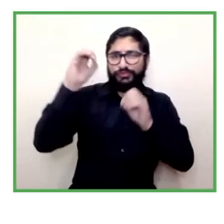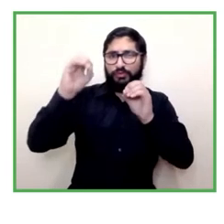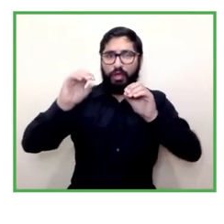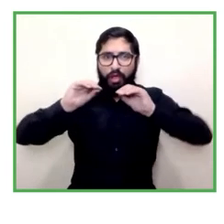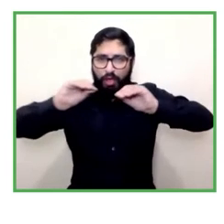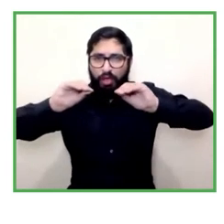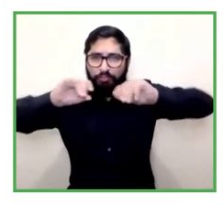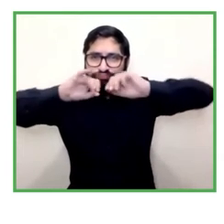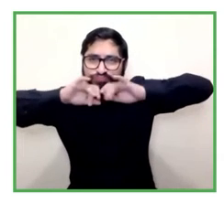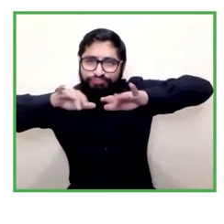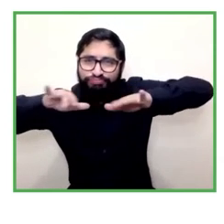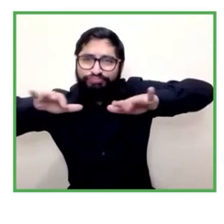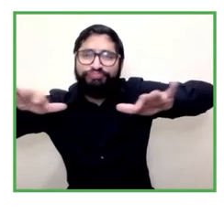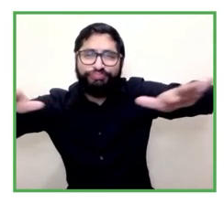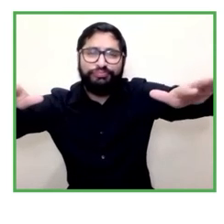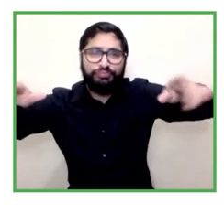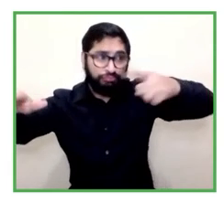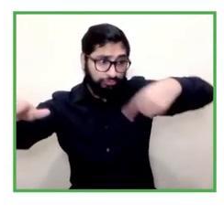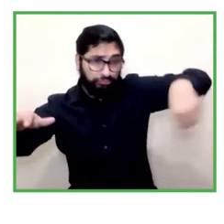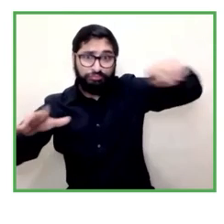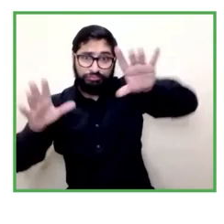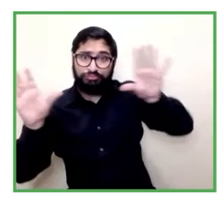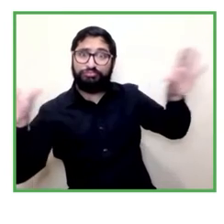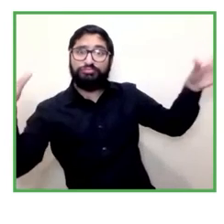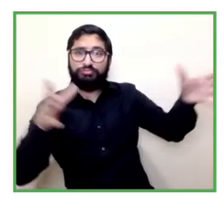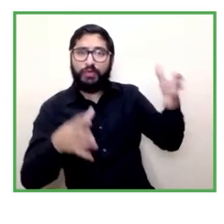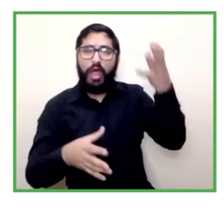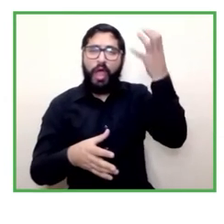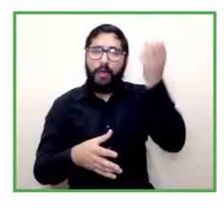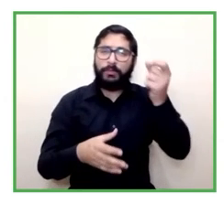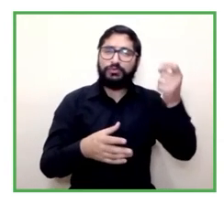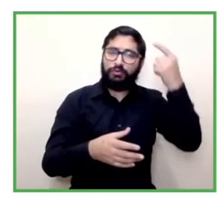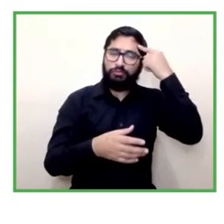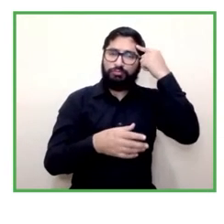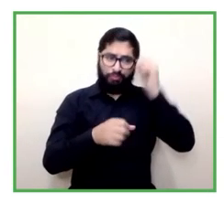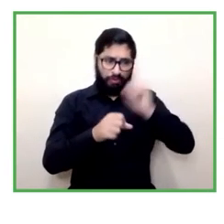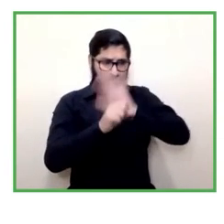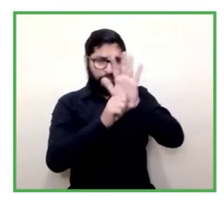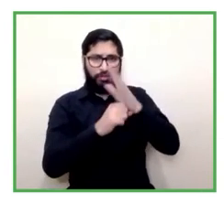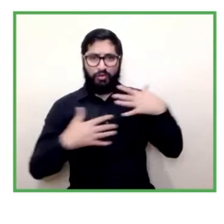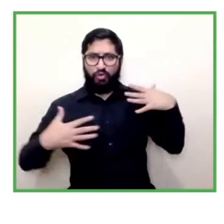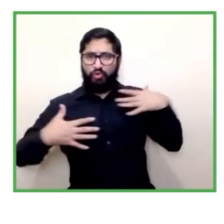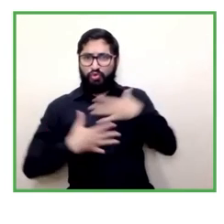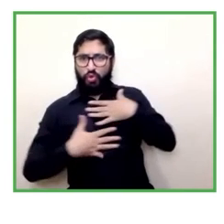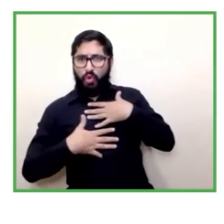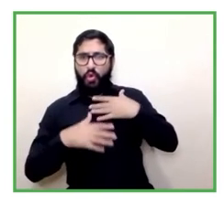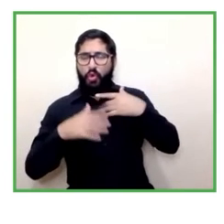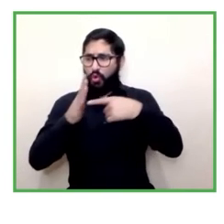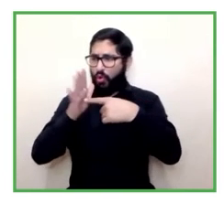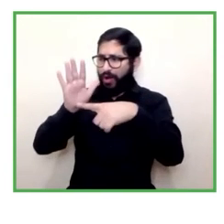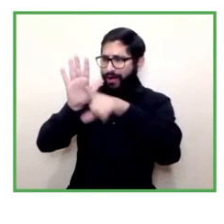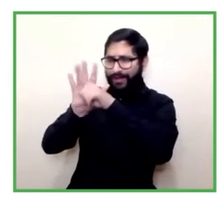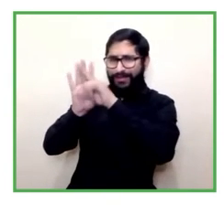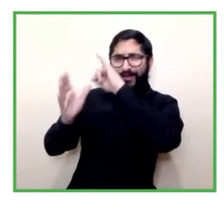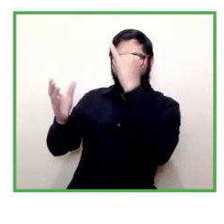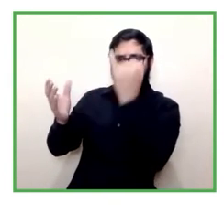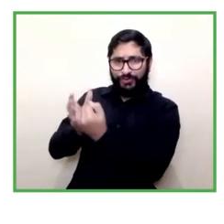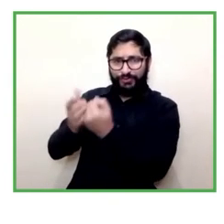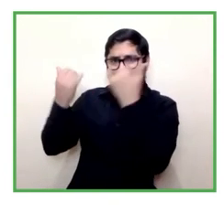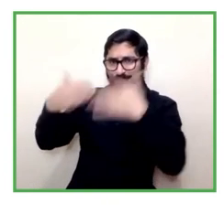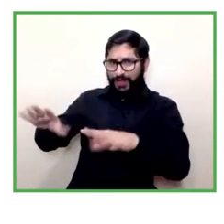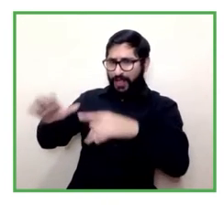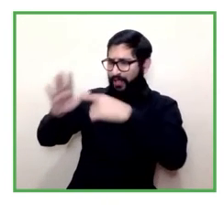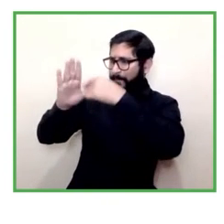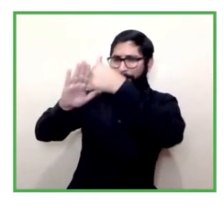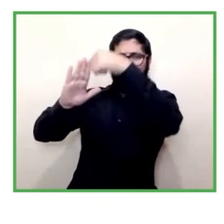que con la pandemia con las bajas se suspende la ley de inclusión y nosotros tenemos que estar siempre diciendo no la ley de inclusión no se ha suspendido